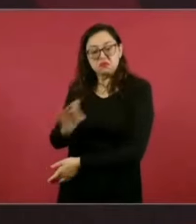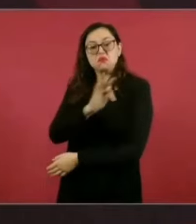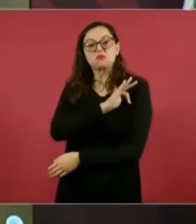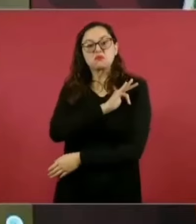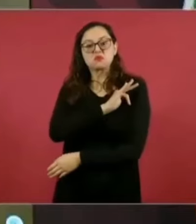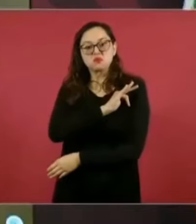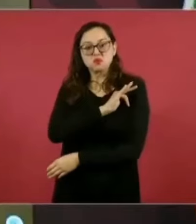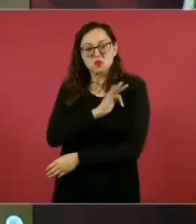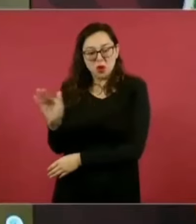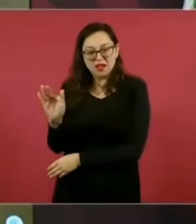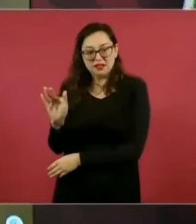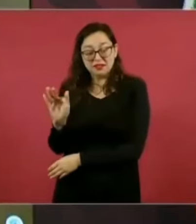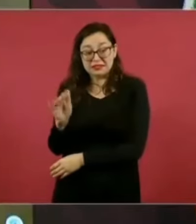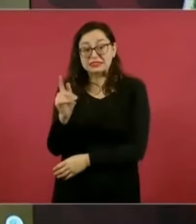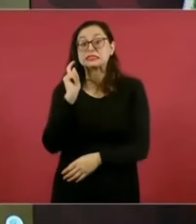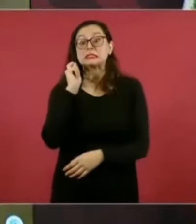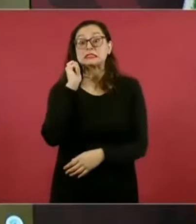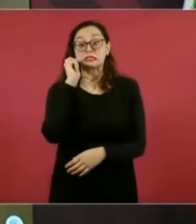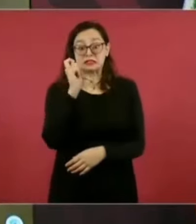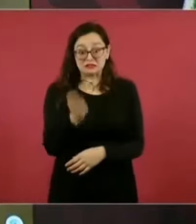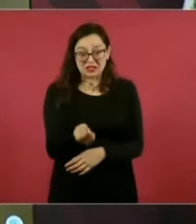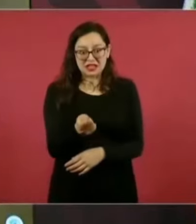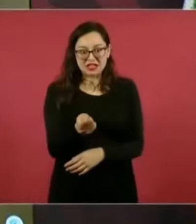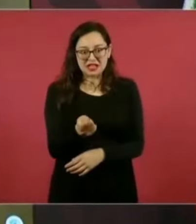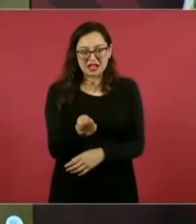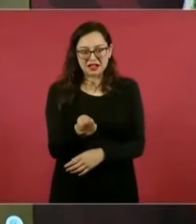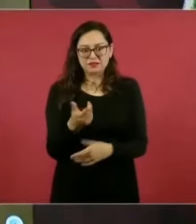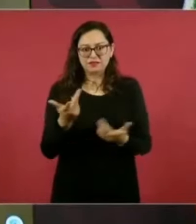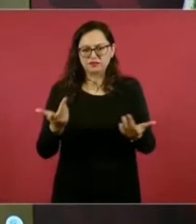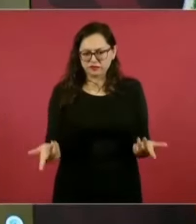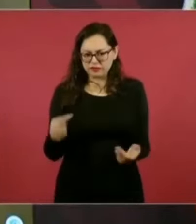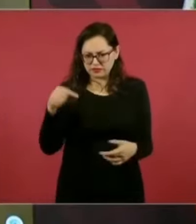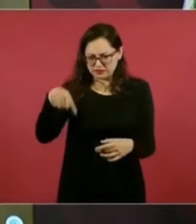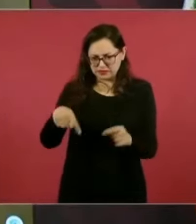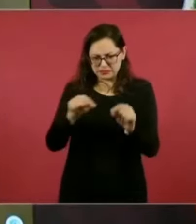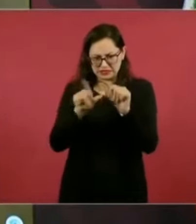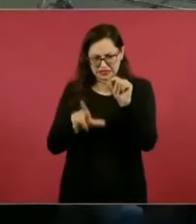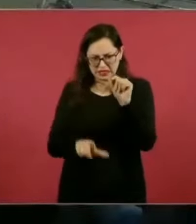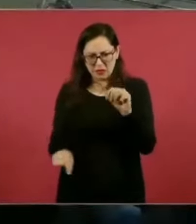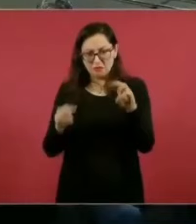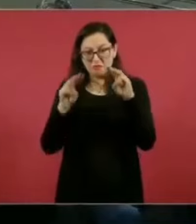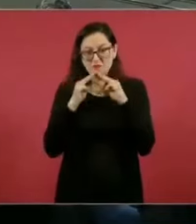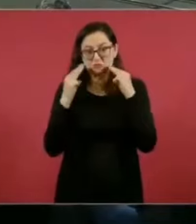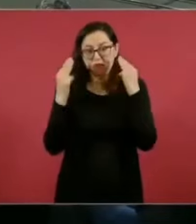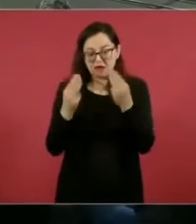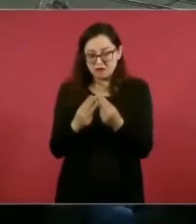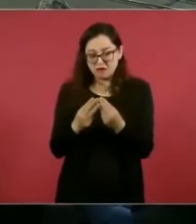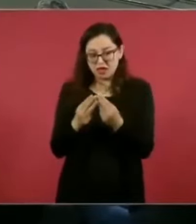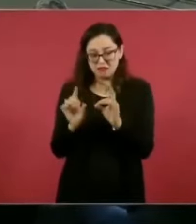si hay actos aquí en nuestro país puedan venir